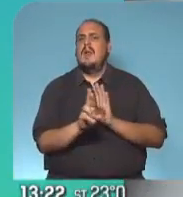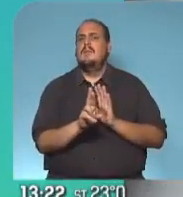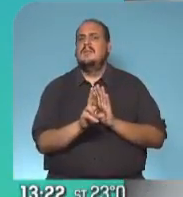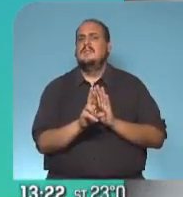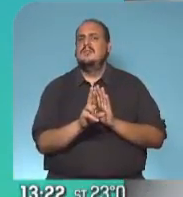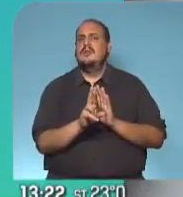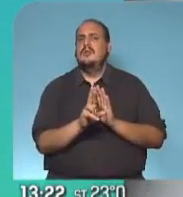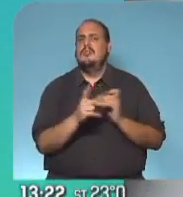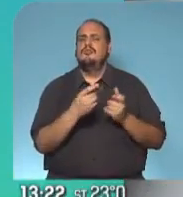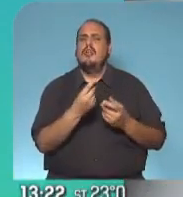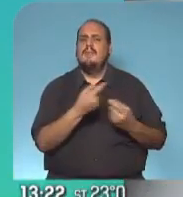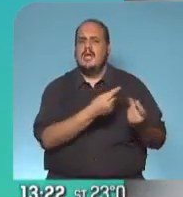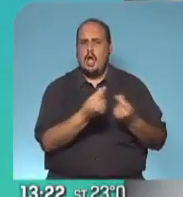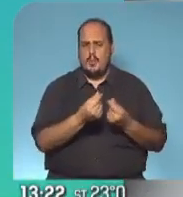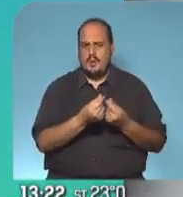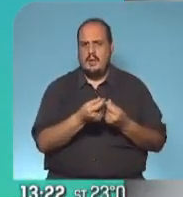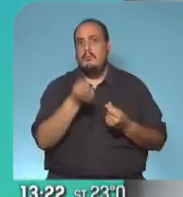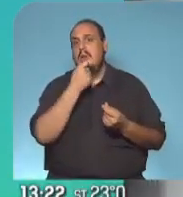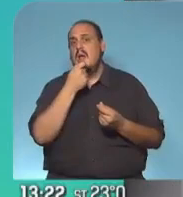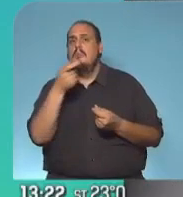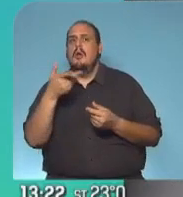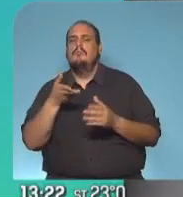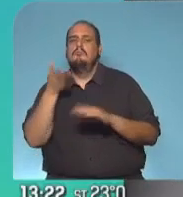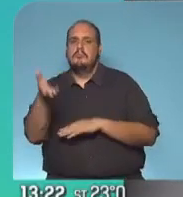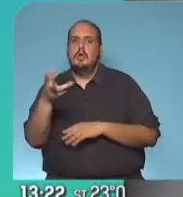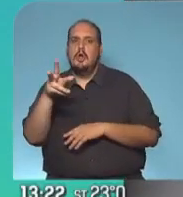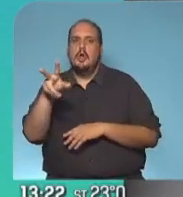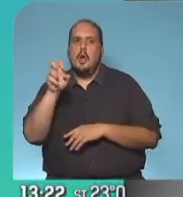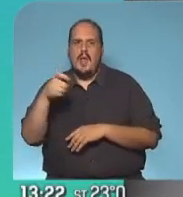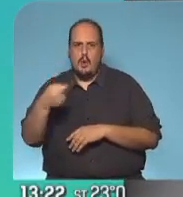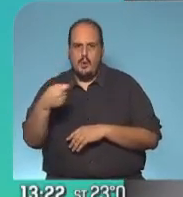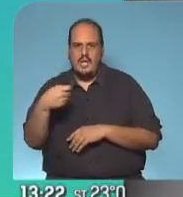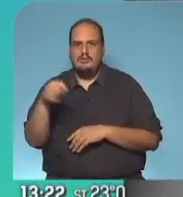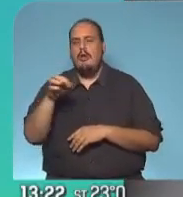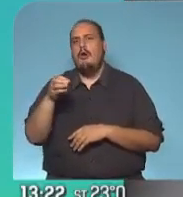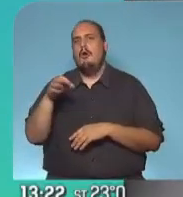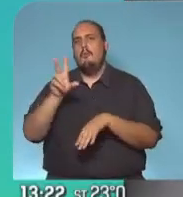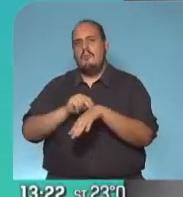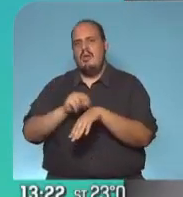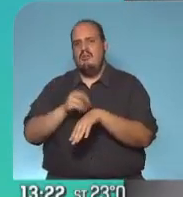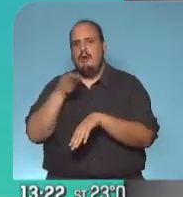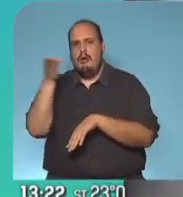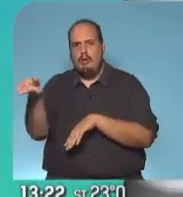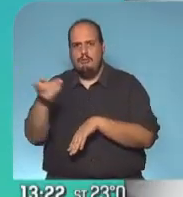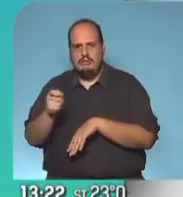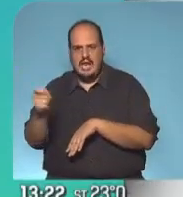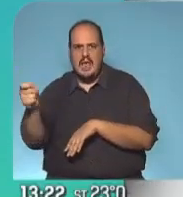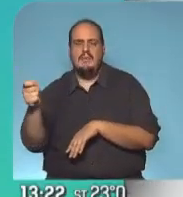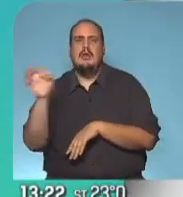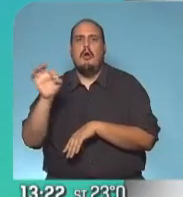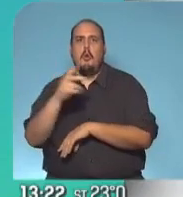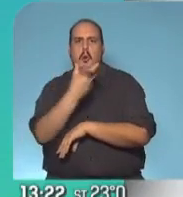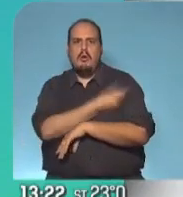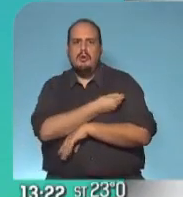no es necesario el permiso para cobrar la jubilación tampoco es necesario el permiso para hacer un